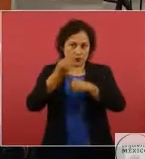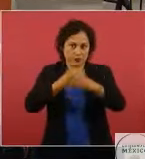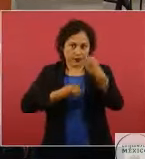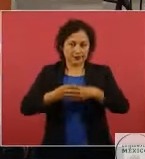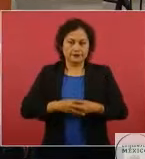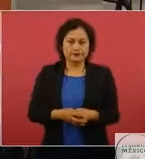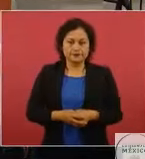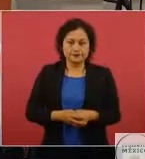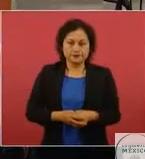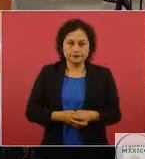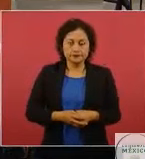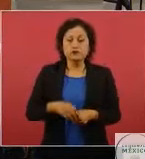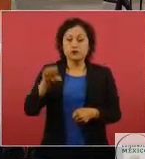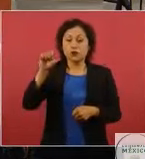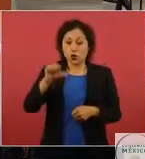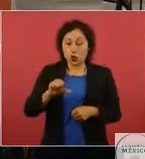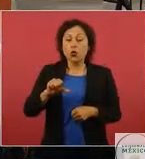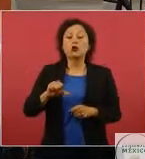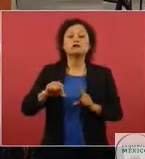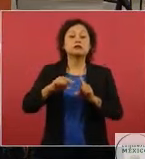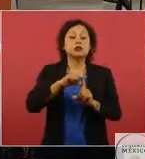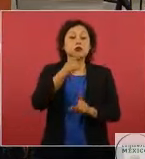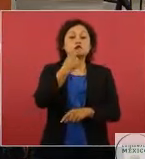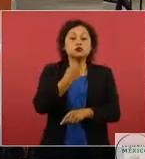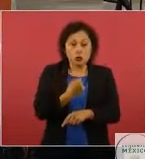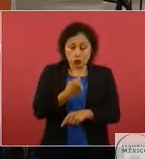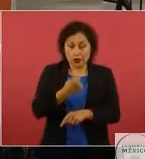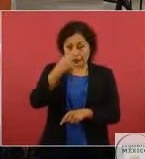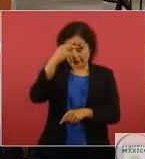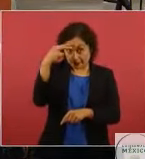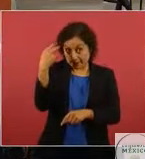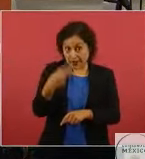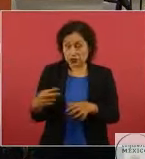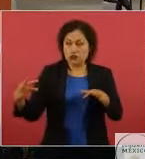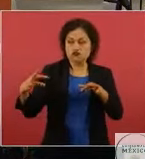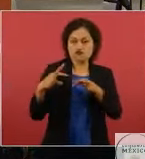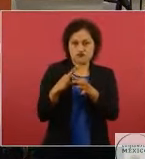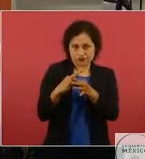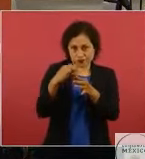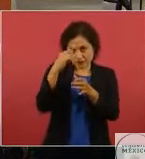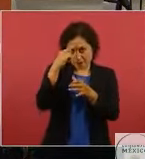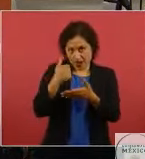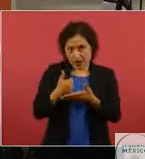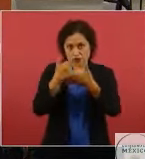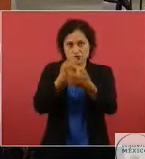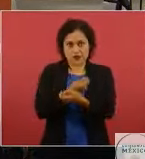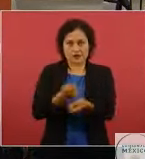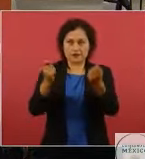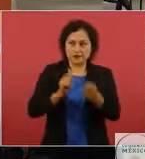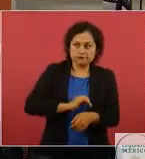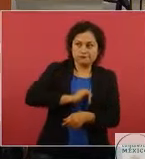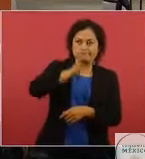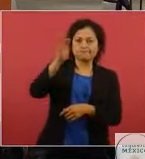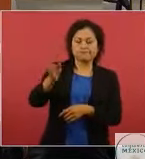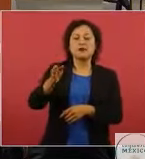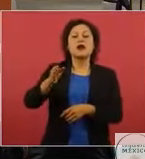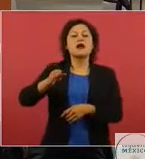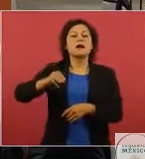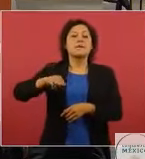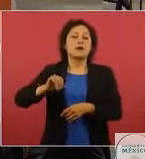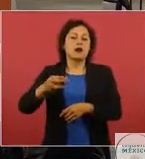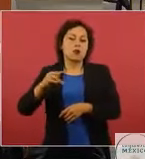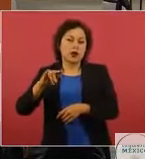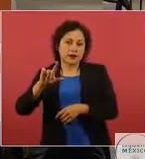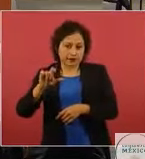con la Cruz Roja Mexicana, el arribo de despensas a Meahuatlán, que a